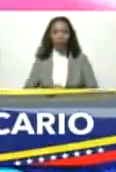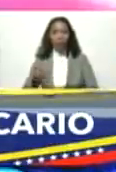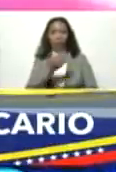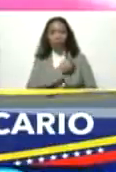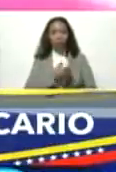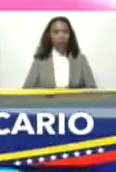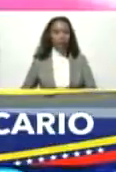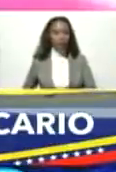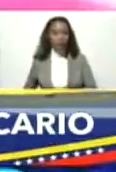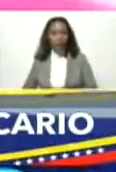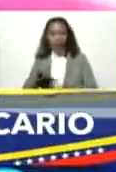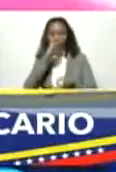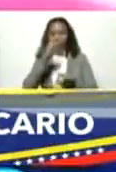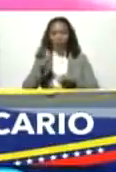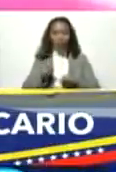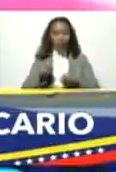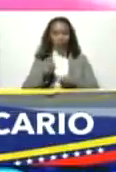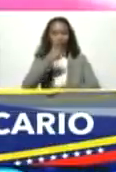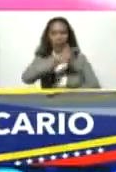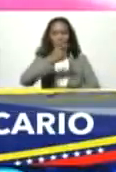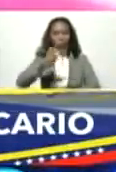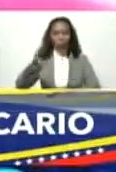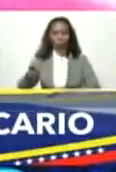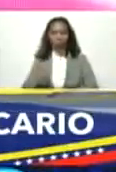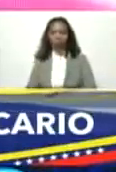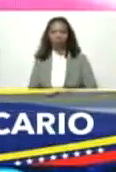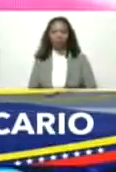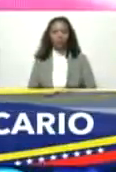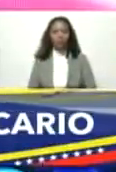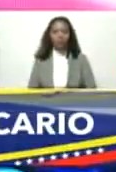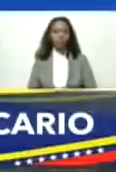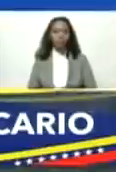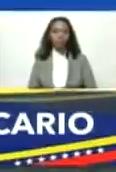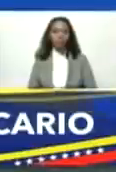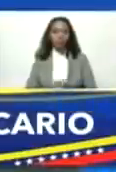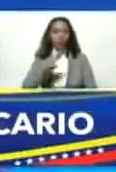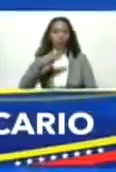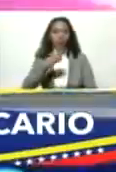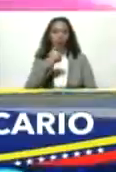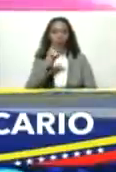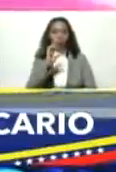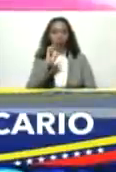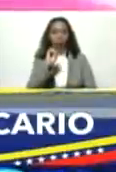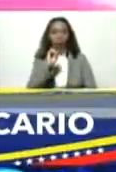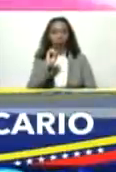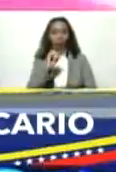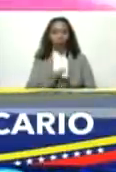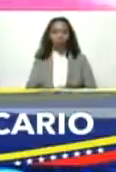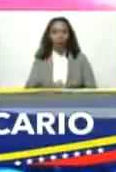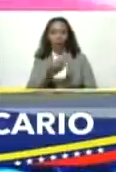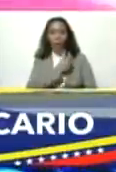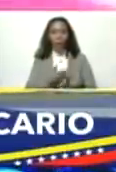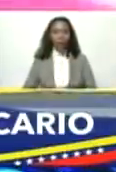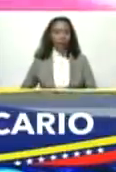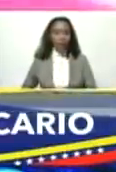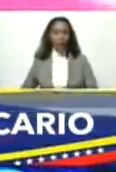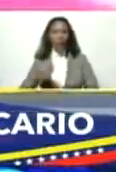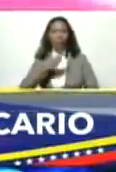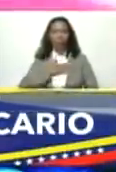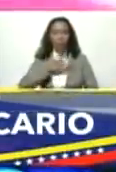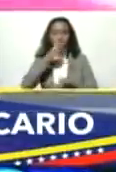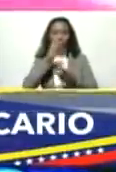del Banco de la Gente Ban Gente Pedro Rojas el presidente de mi banco